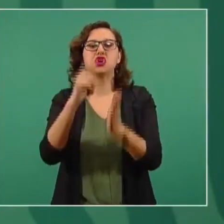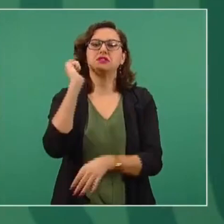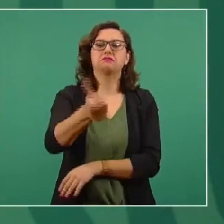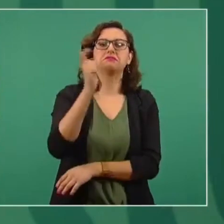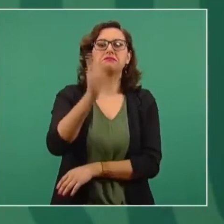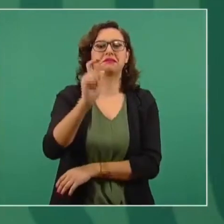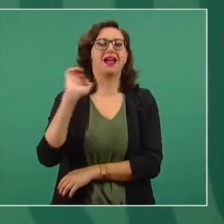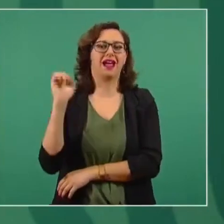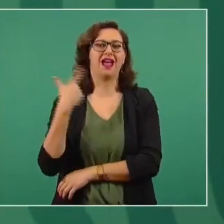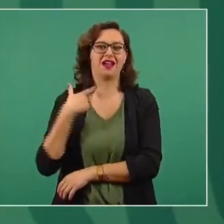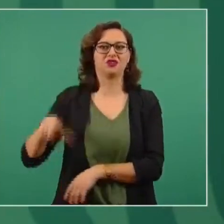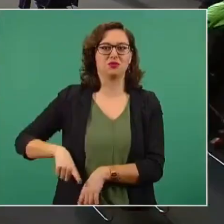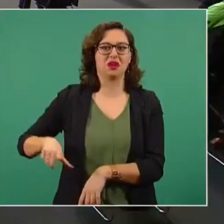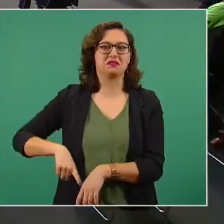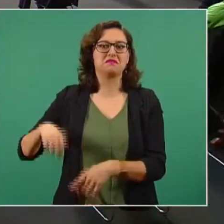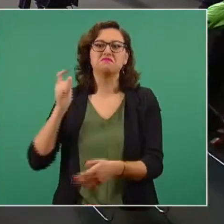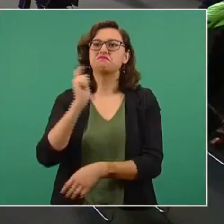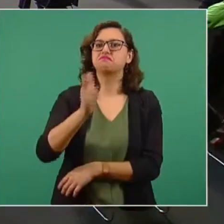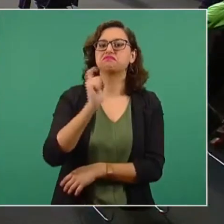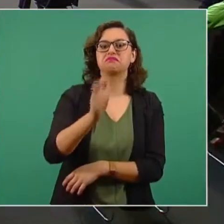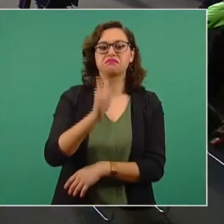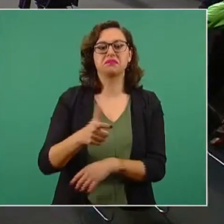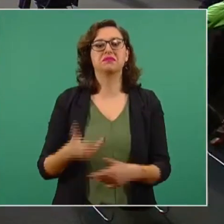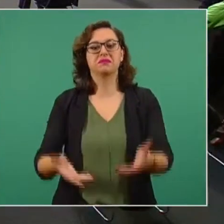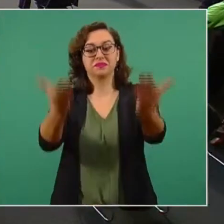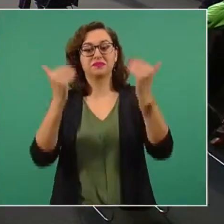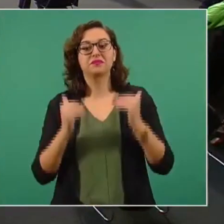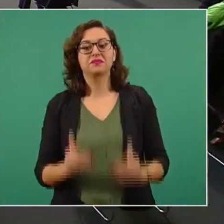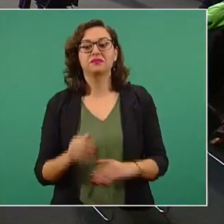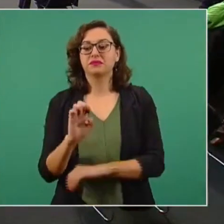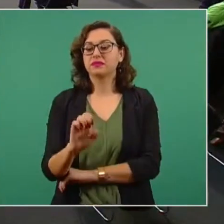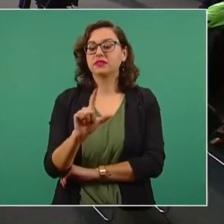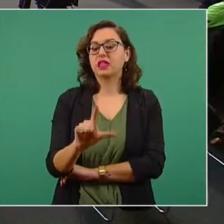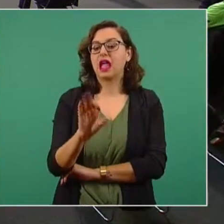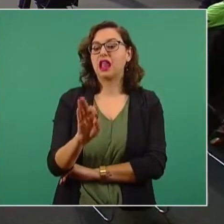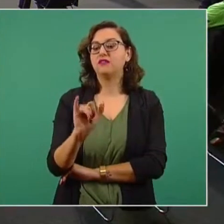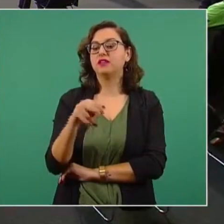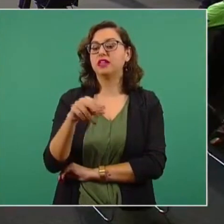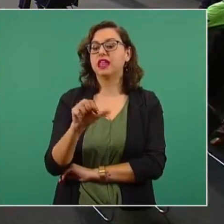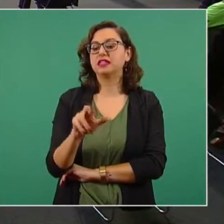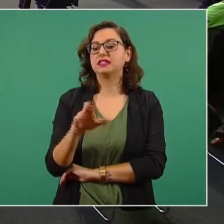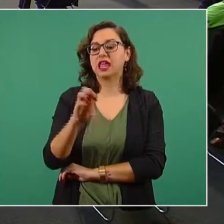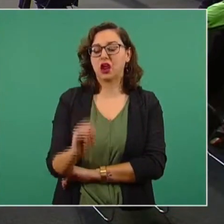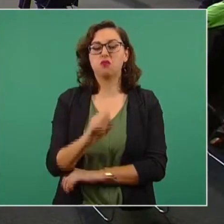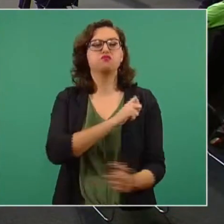El financiero, vean ustedes ahora las encuestas del financiero,